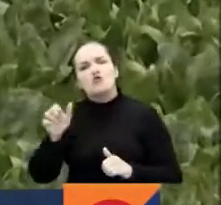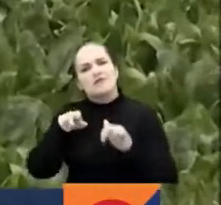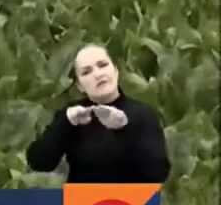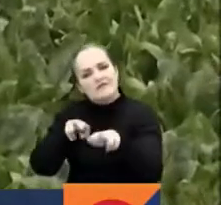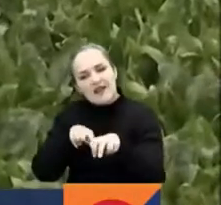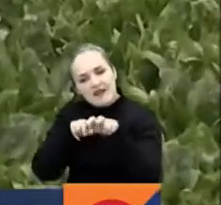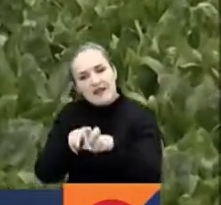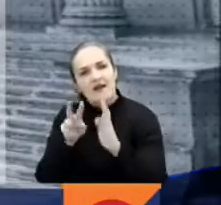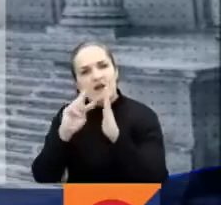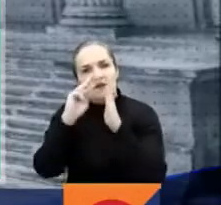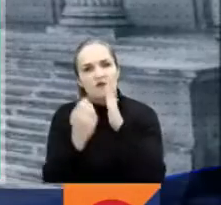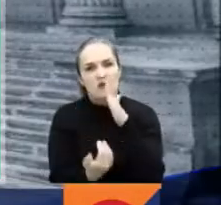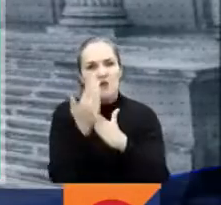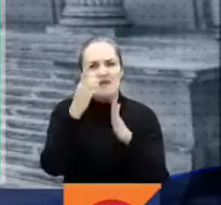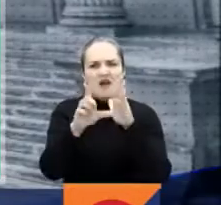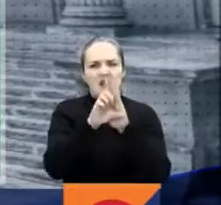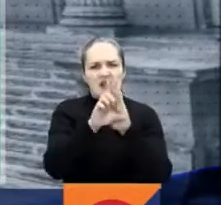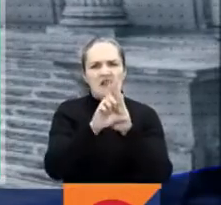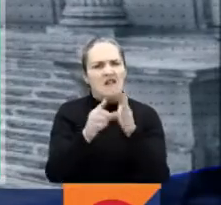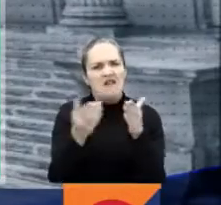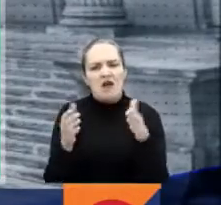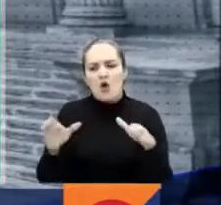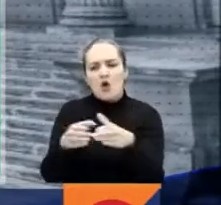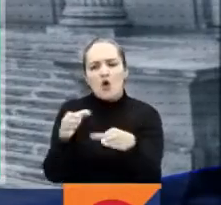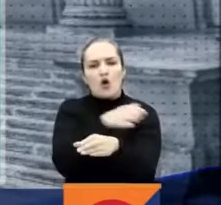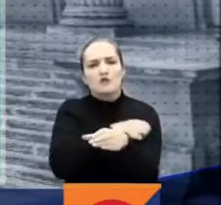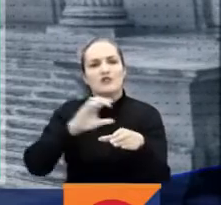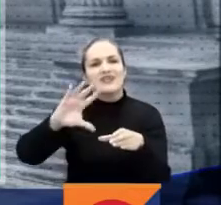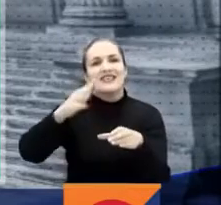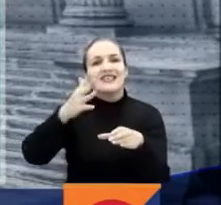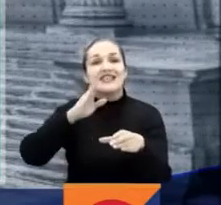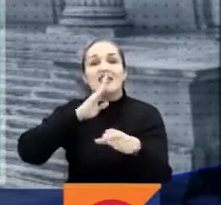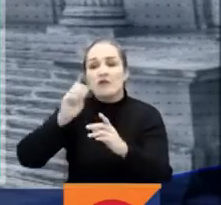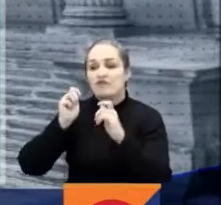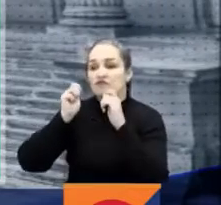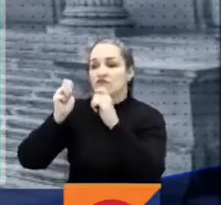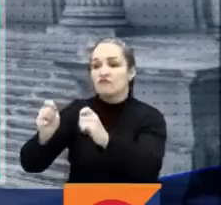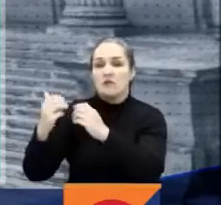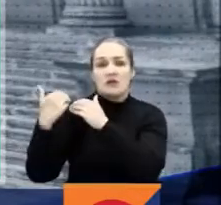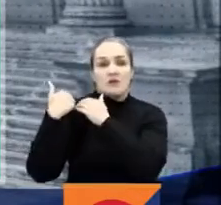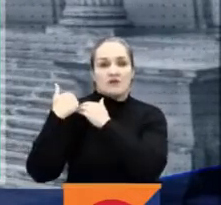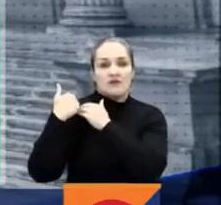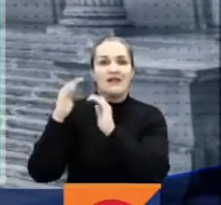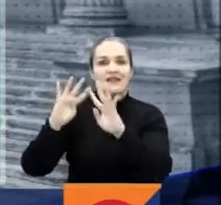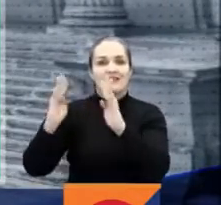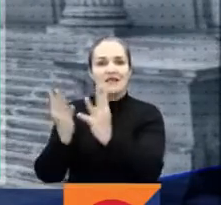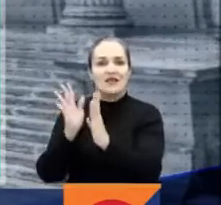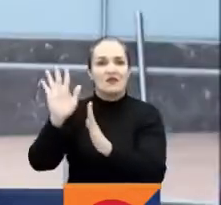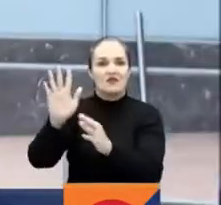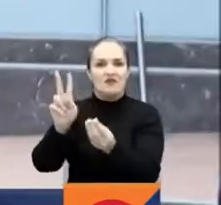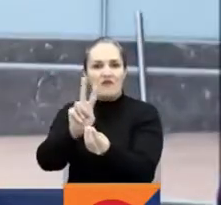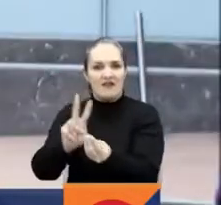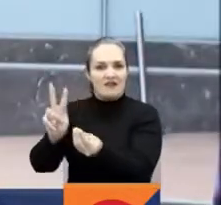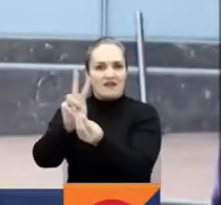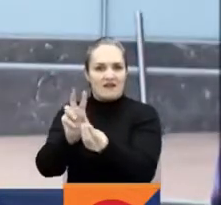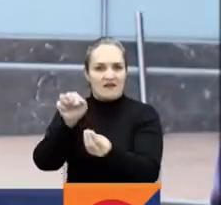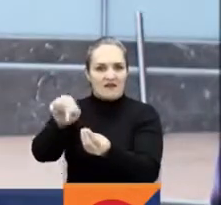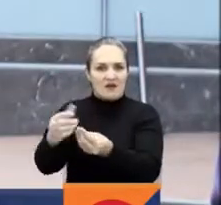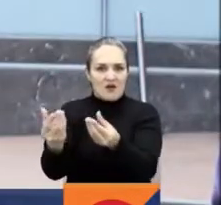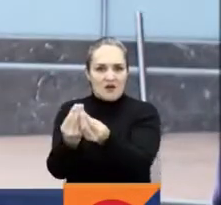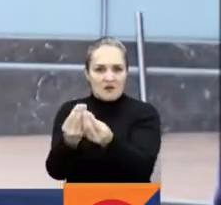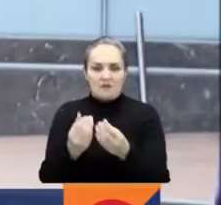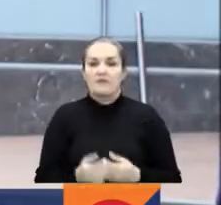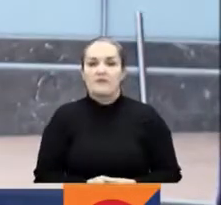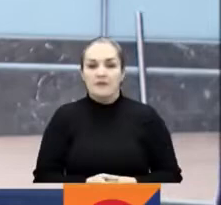colombiano será tramitada a través de la Comisión Quinta, que tendrá en la presidencia a un senador de la Alianza Verde. Se empezará a